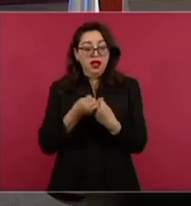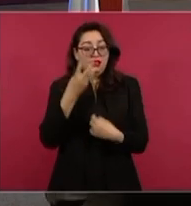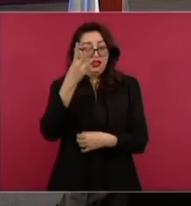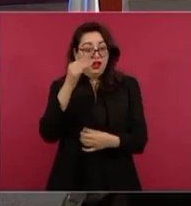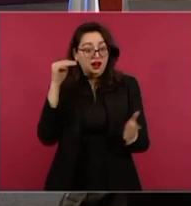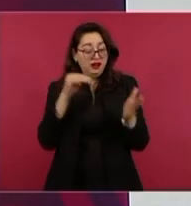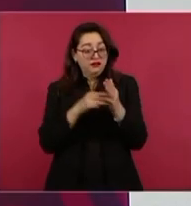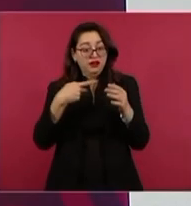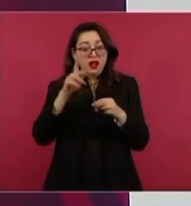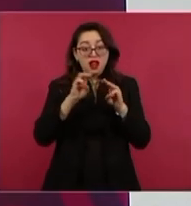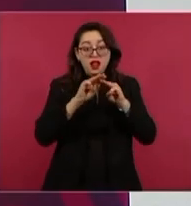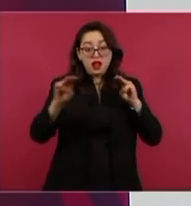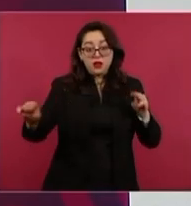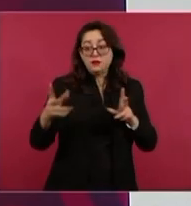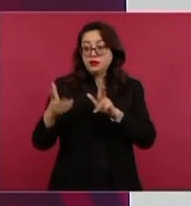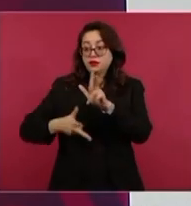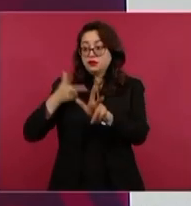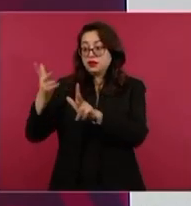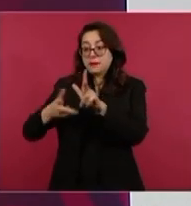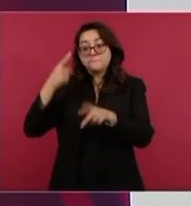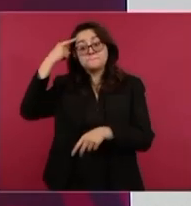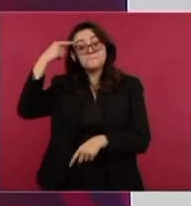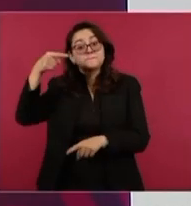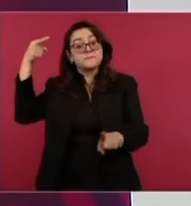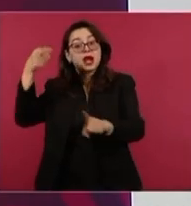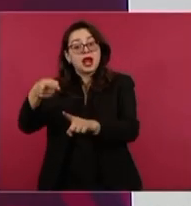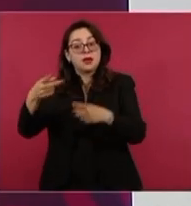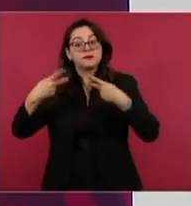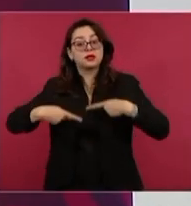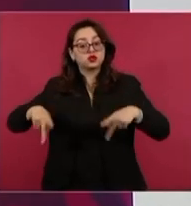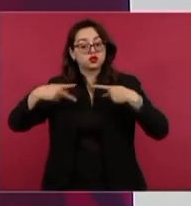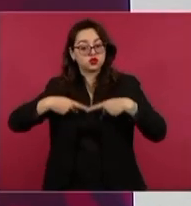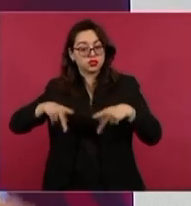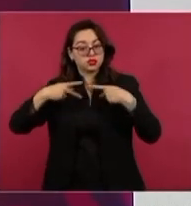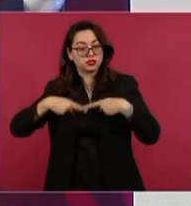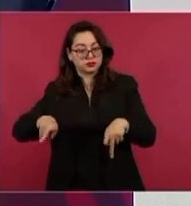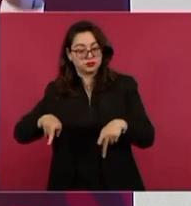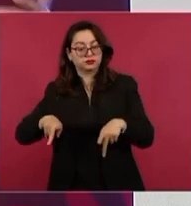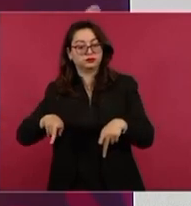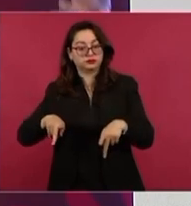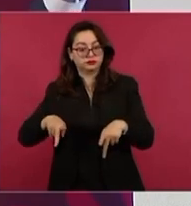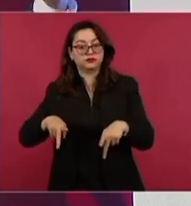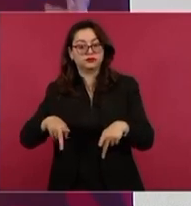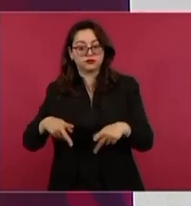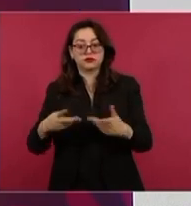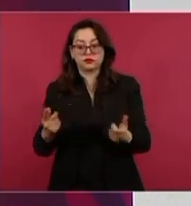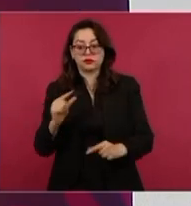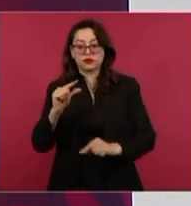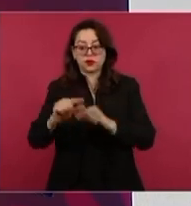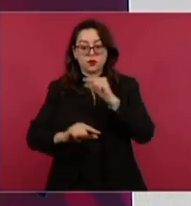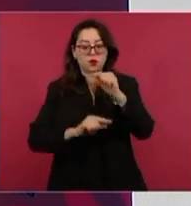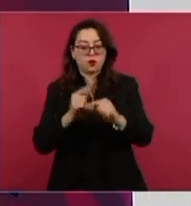trenes de pasajeros. Iniciamos la recuperación